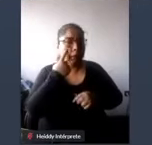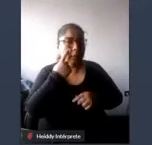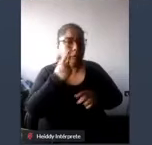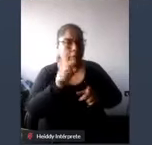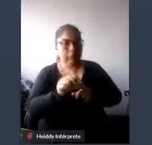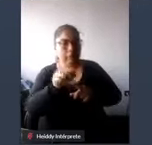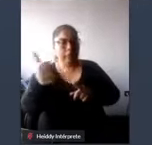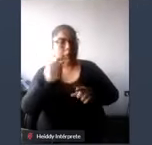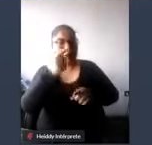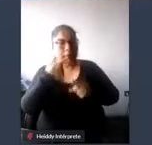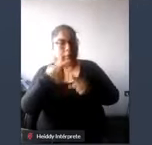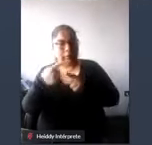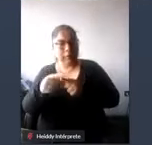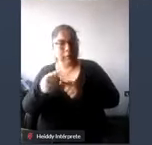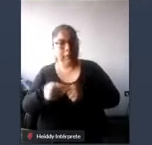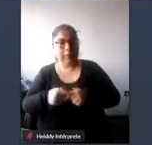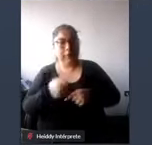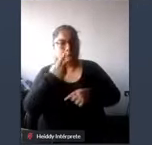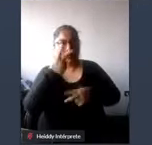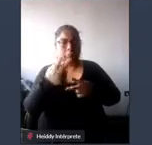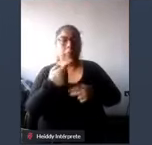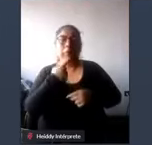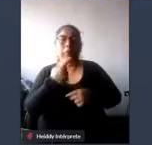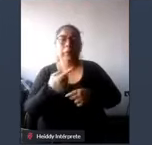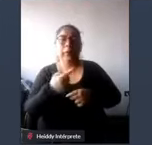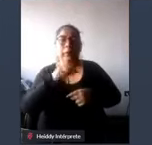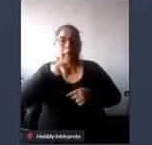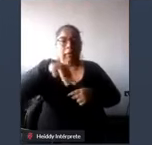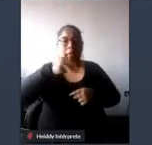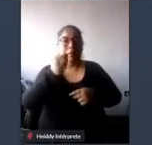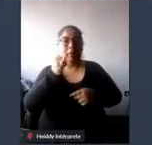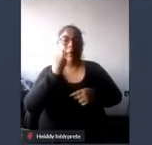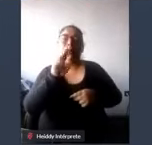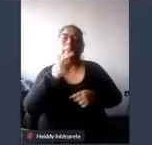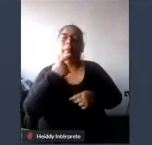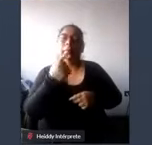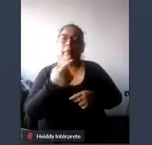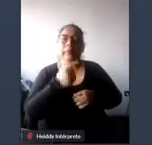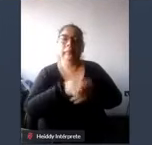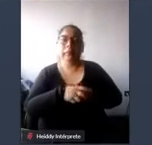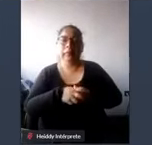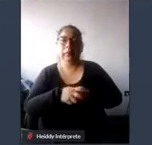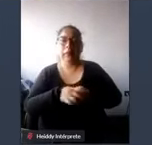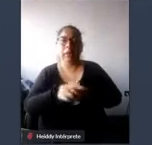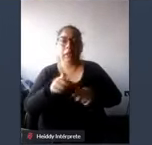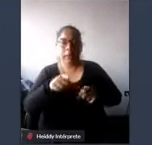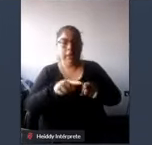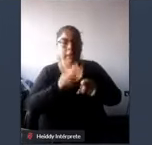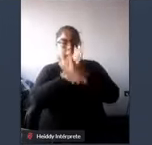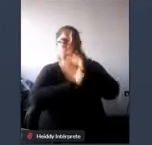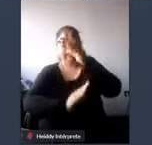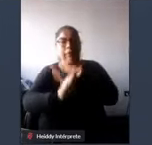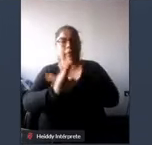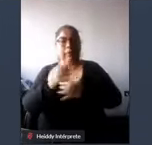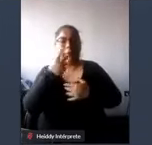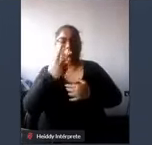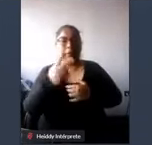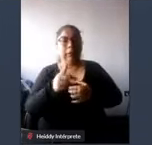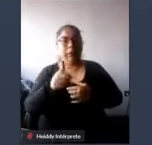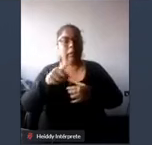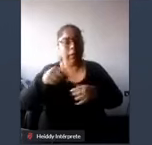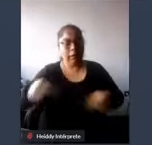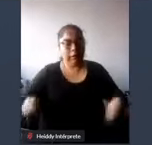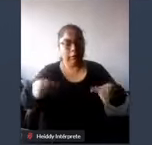formas como bien lo dijo Marivero hace un momento entre las discapacidades tenemos la motriz la